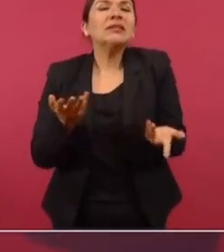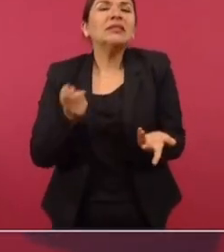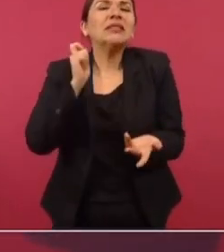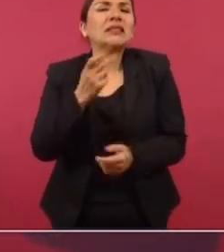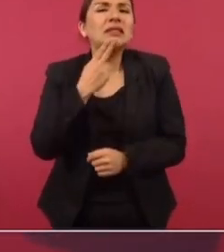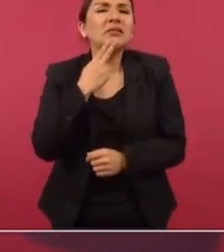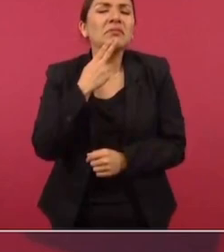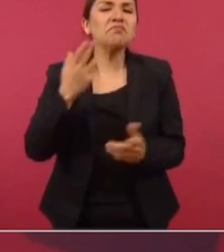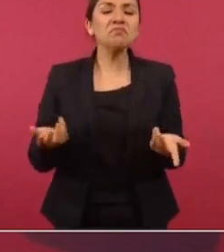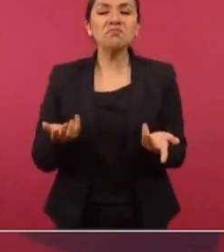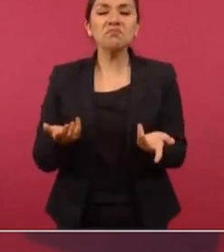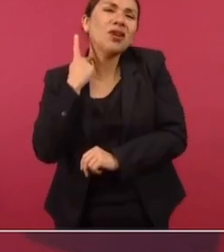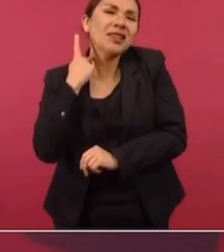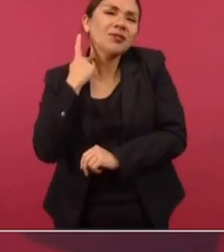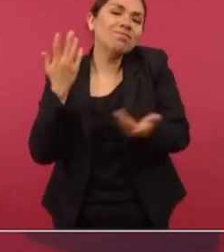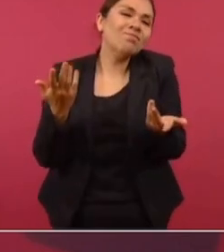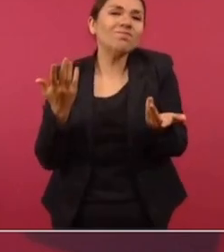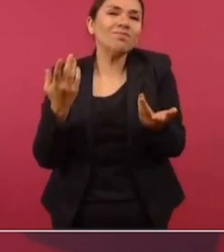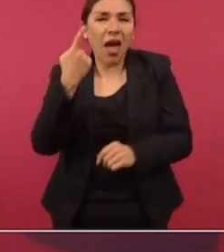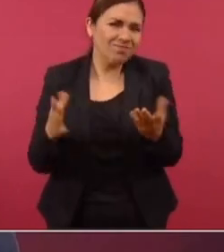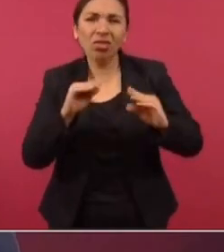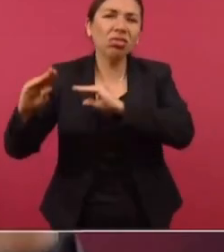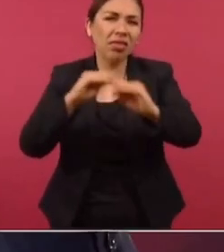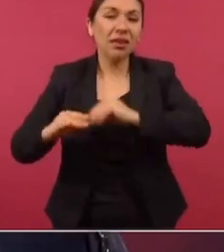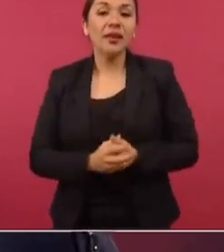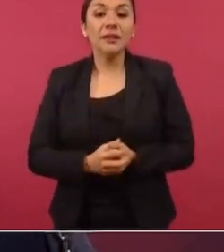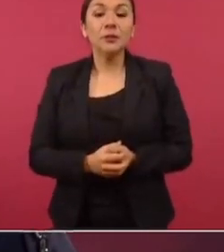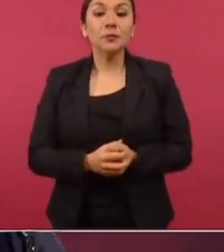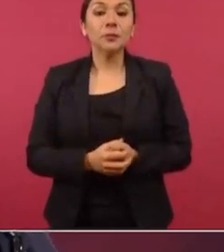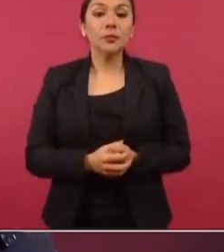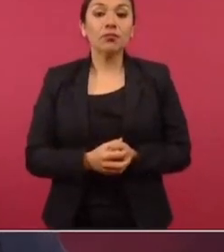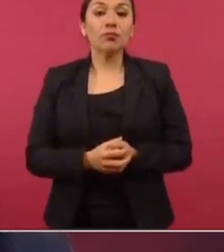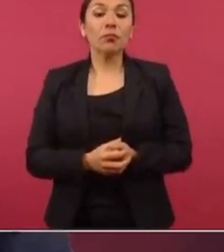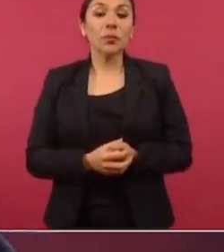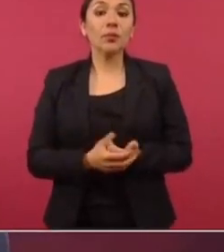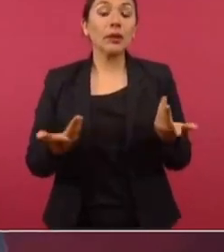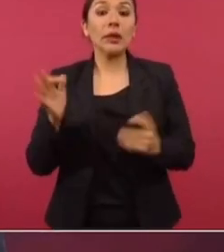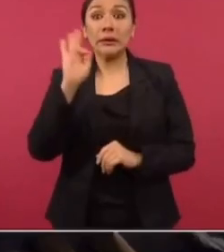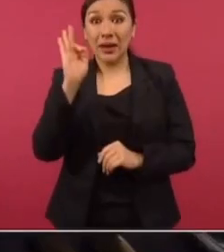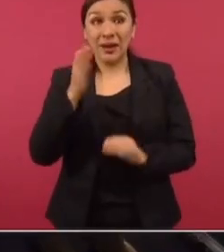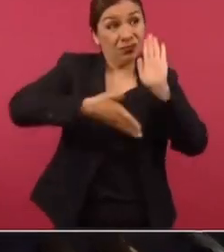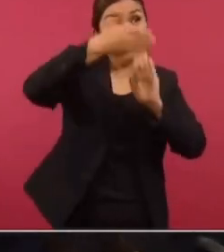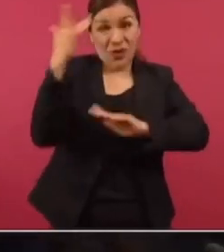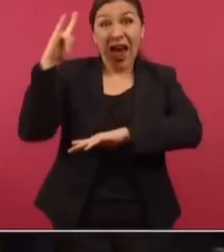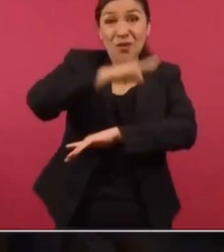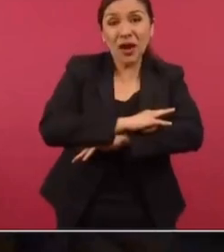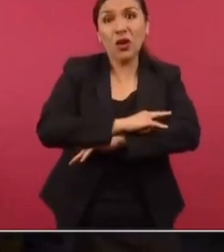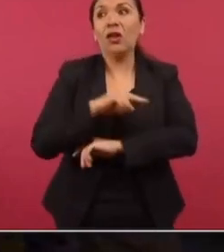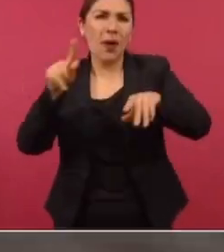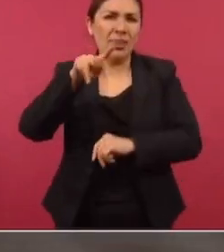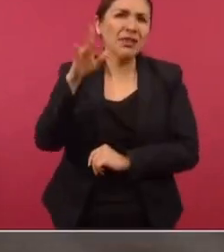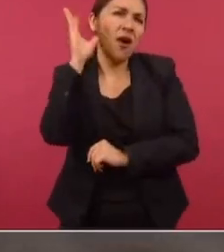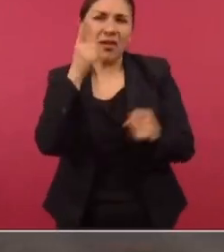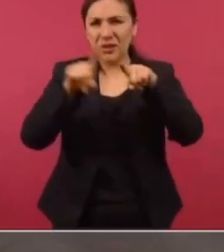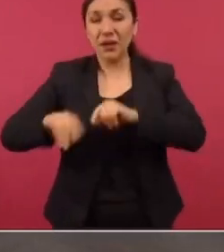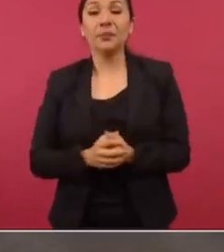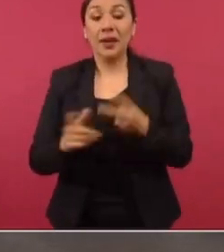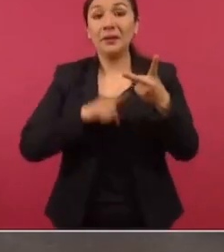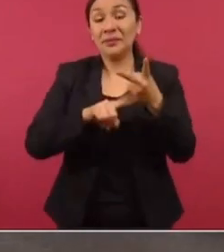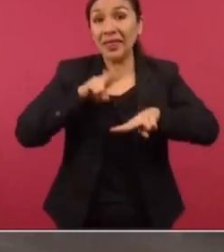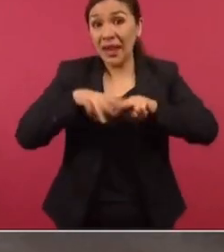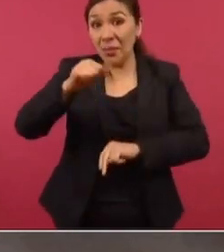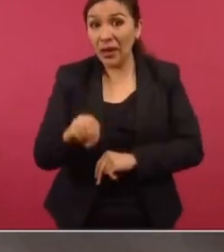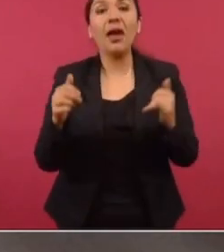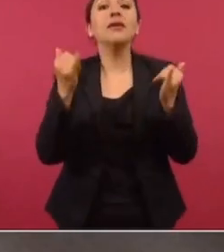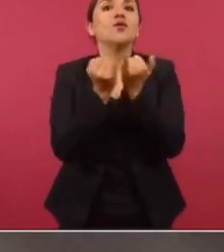político, más bien politiquero. Que si se va a hacer el aeropuerto, inmediatamente los amparos. En el caso del Tren